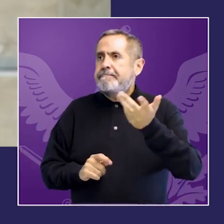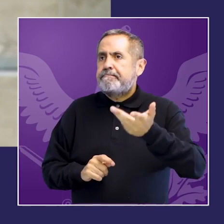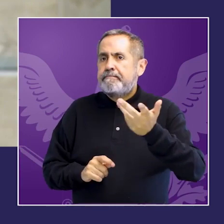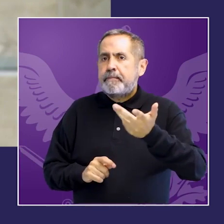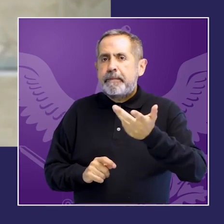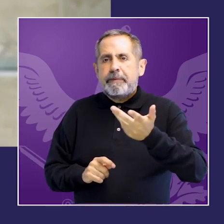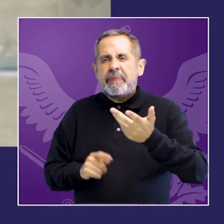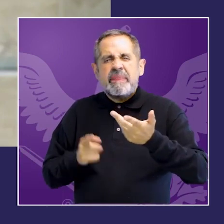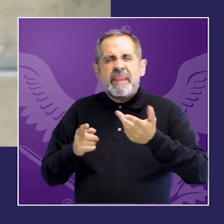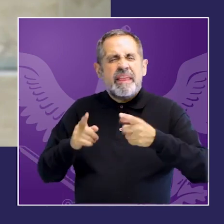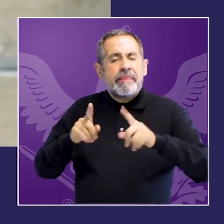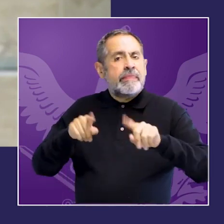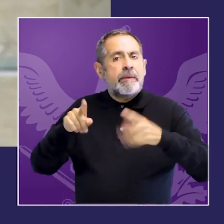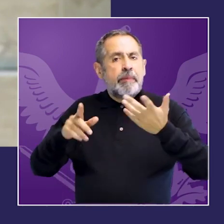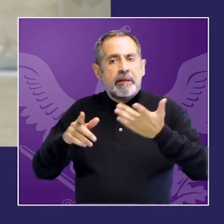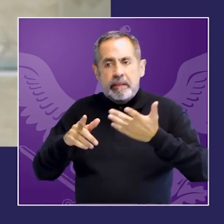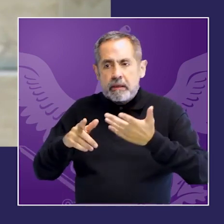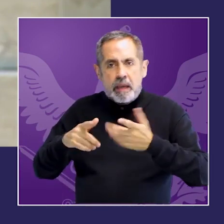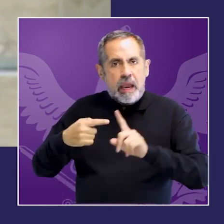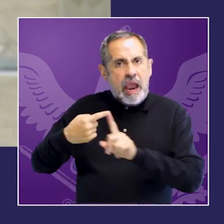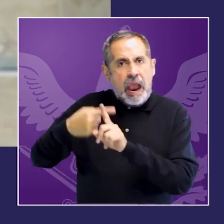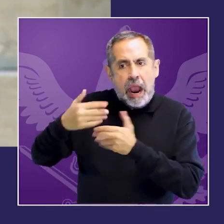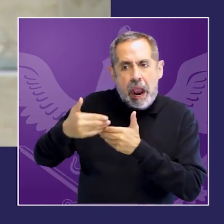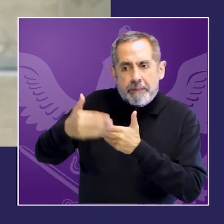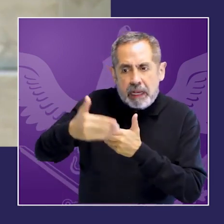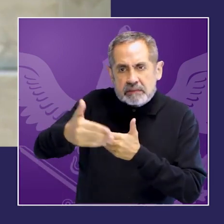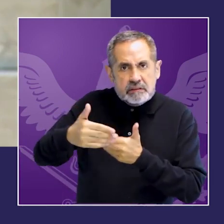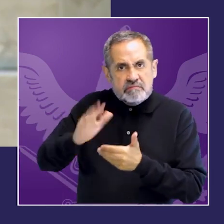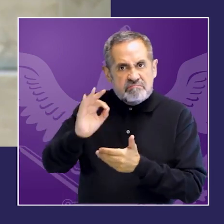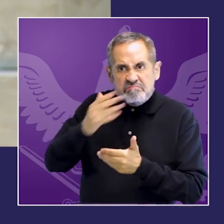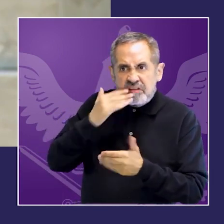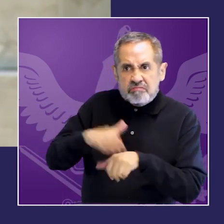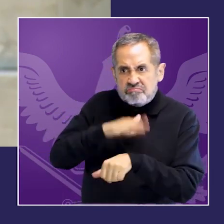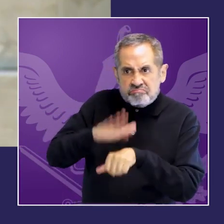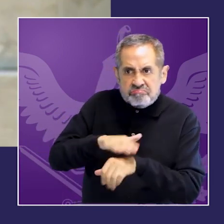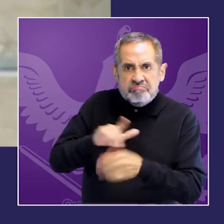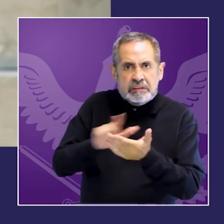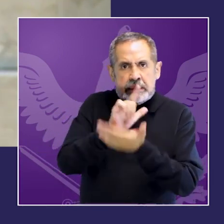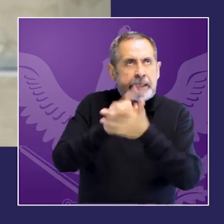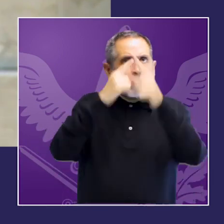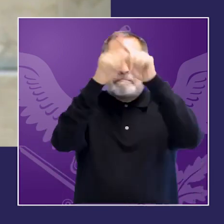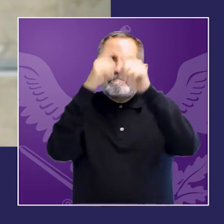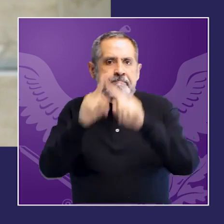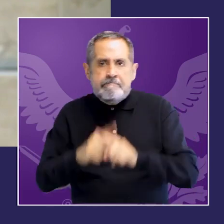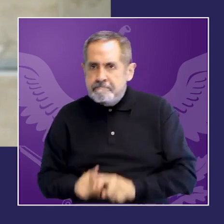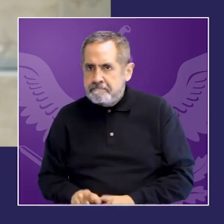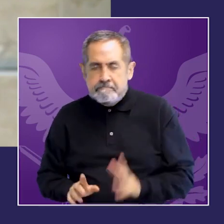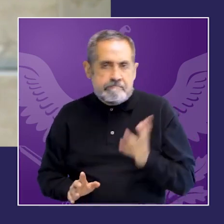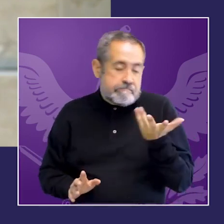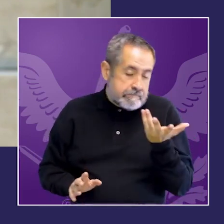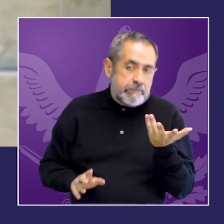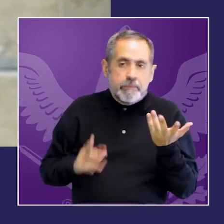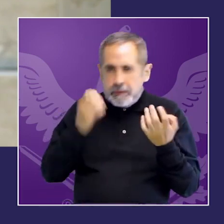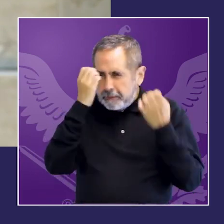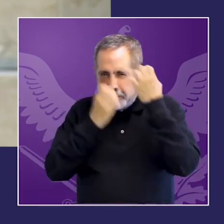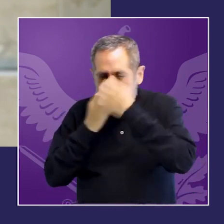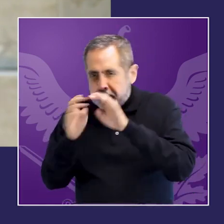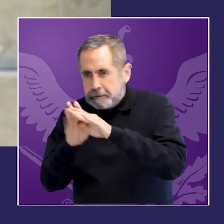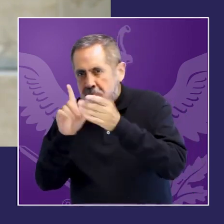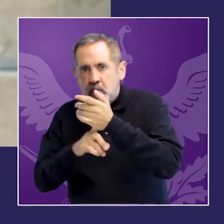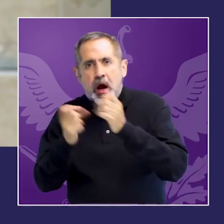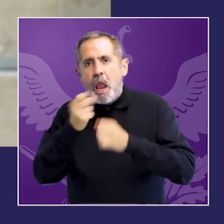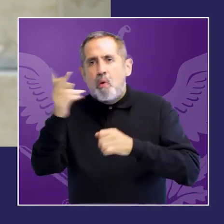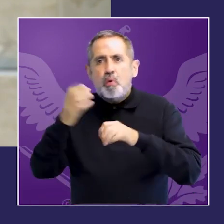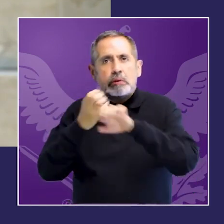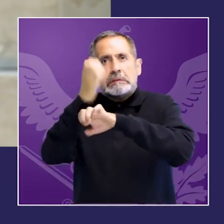grado de avance en la aplicación efectiva de la ley Micaela en diferentes poderes judiciales y fue un relevamiento que hicieron algunas organizaciones